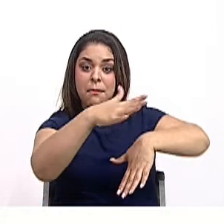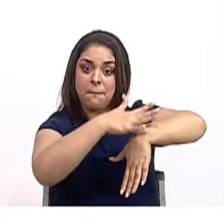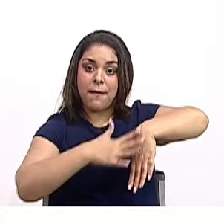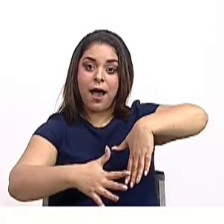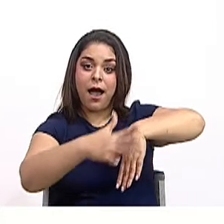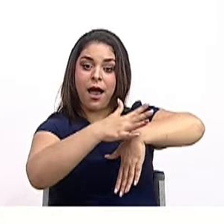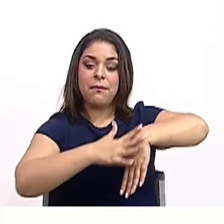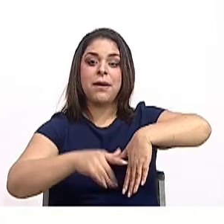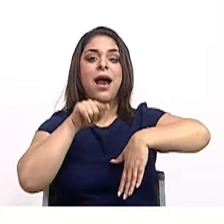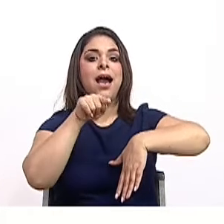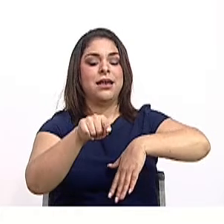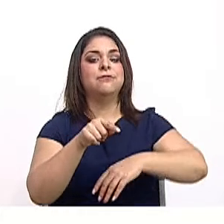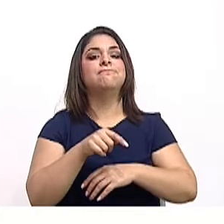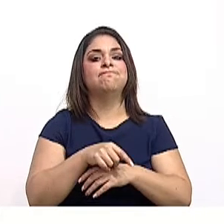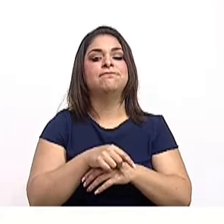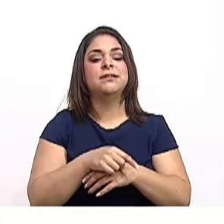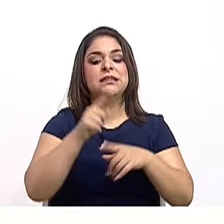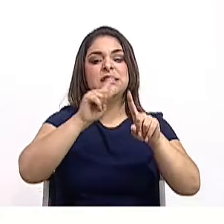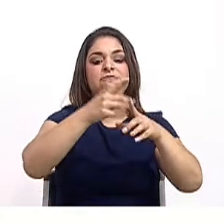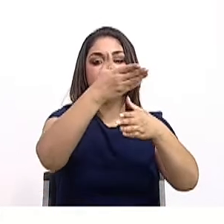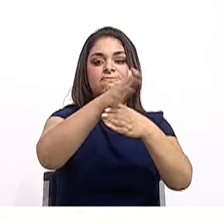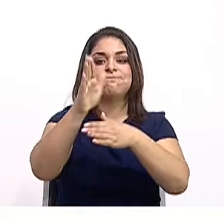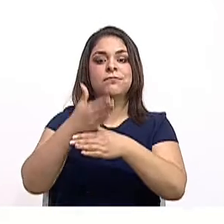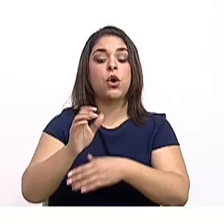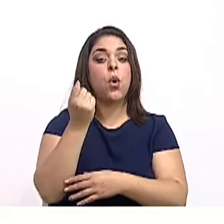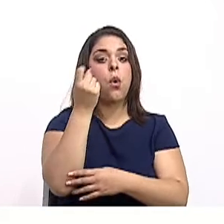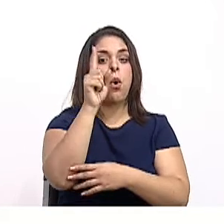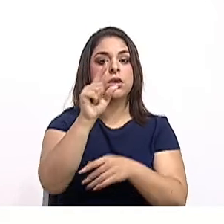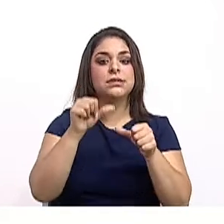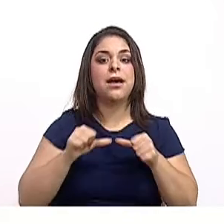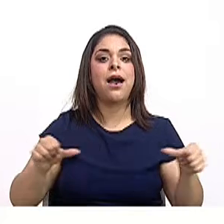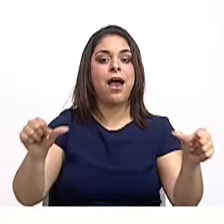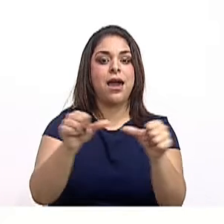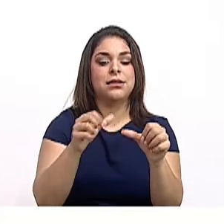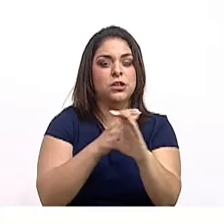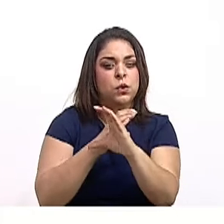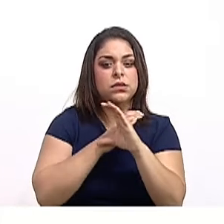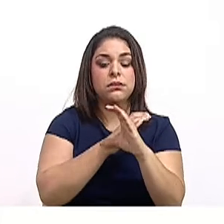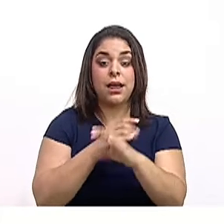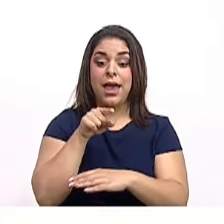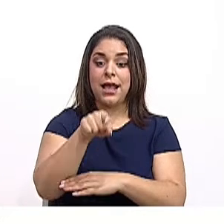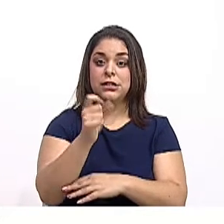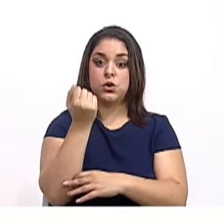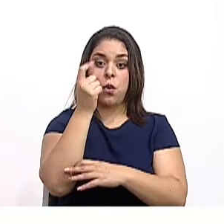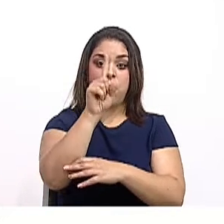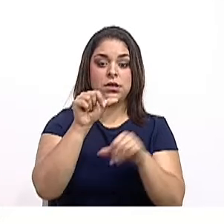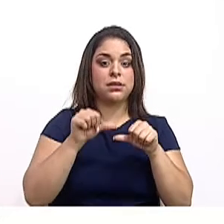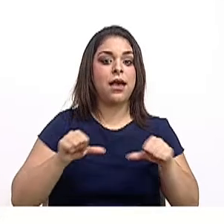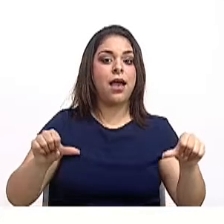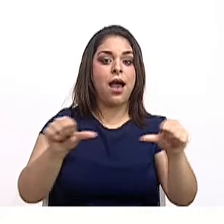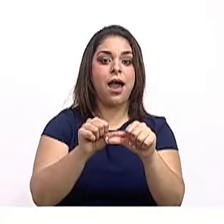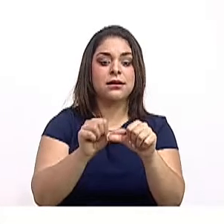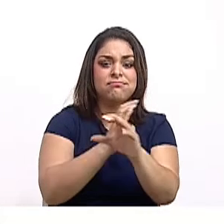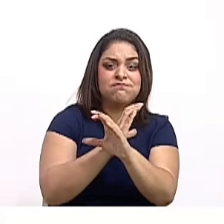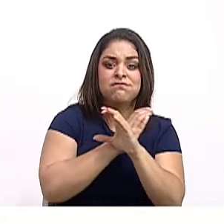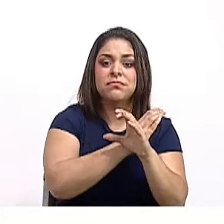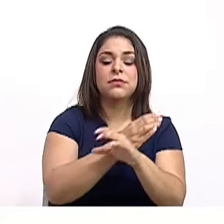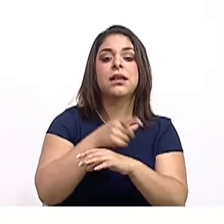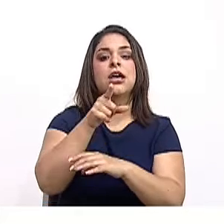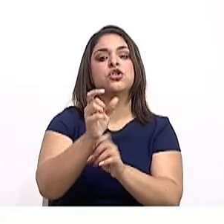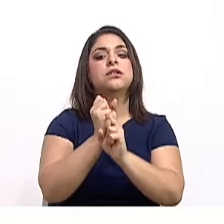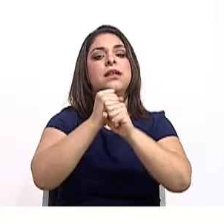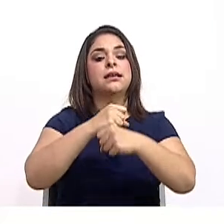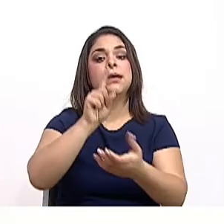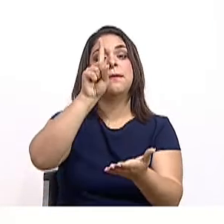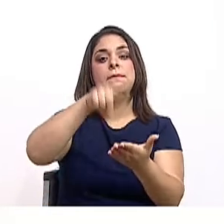las 11 áreas de conservación. Y les comento que esas 11 áreas de conservación fueron creadas en